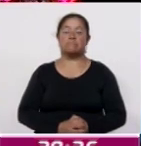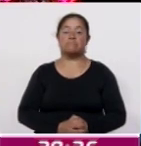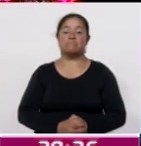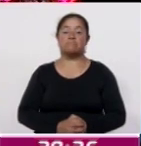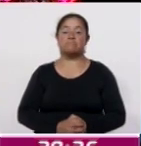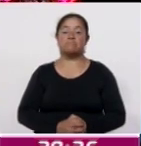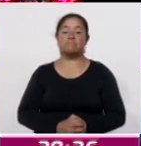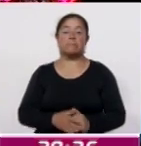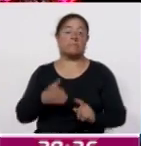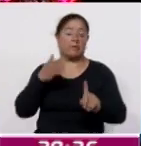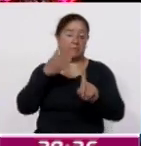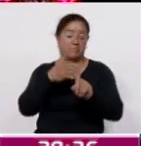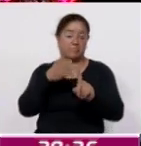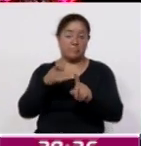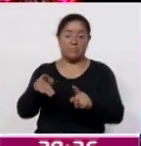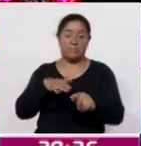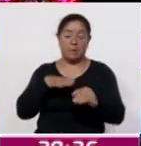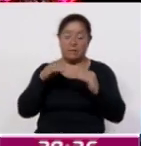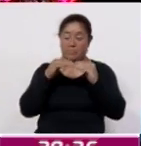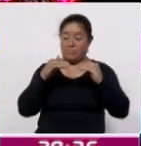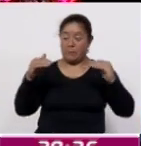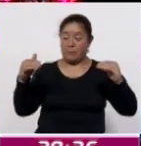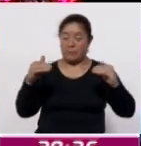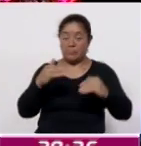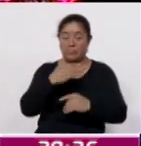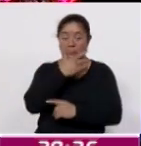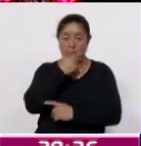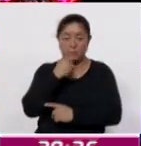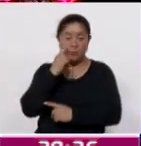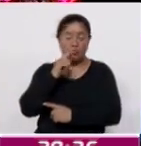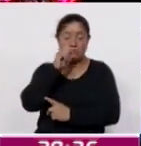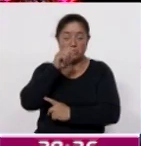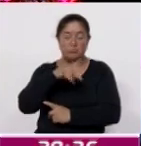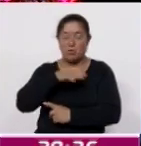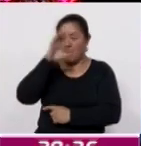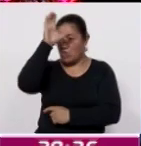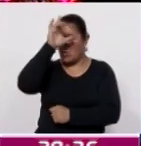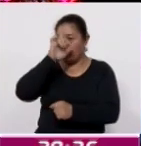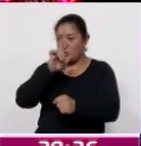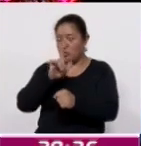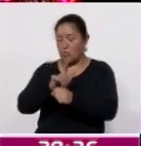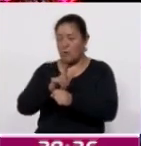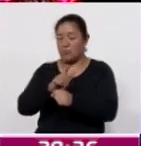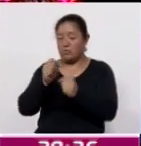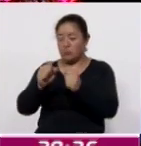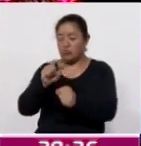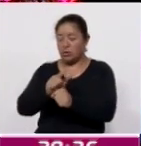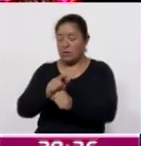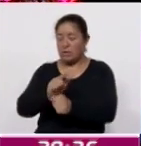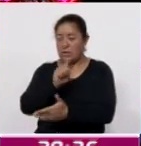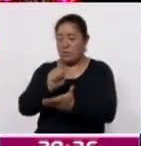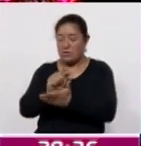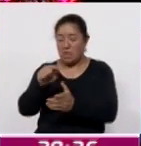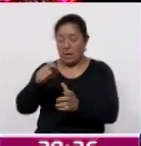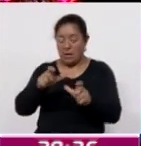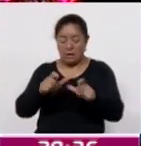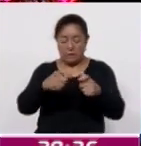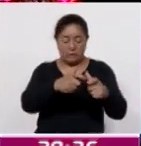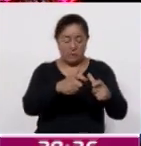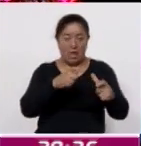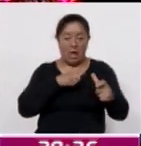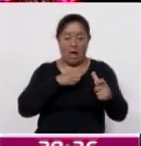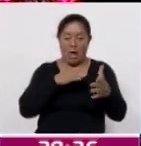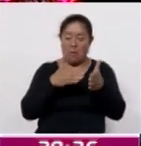fomentar la paridad de género, además de contribuir a derribar las barreras culturales, sociales y legales que excluyen a las mujeres,